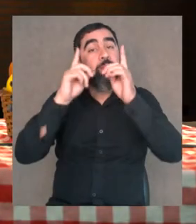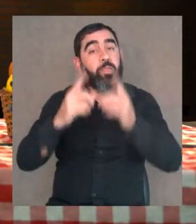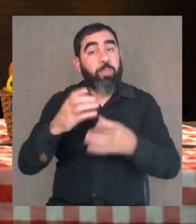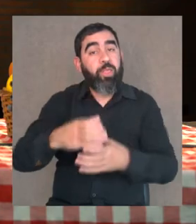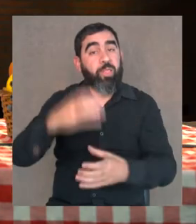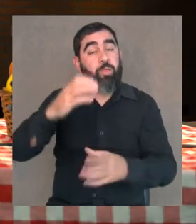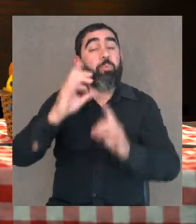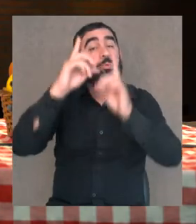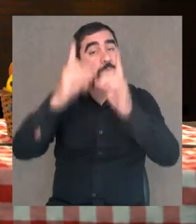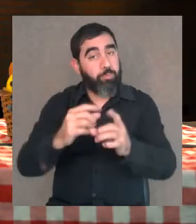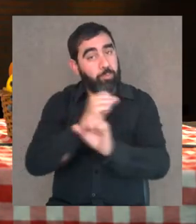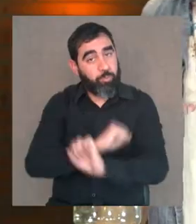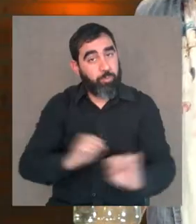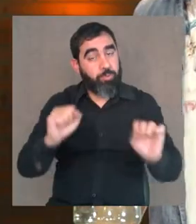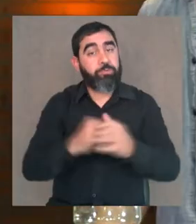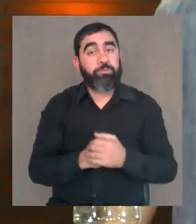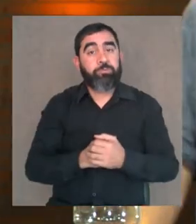También el termo. Termo.